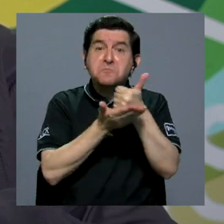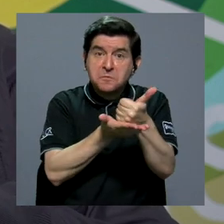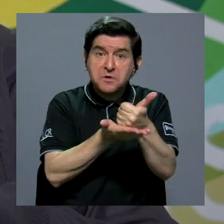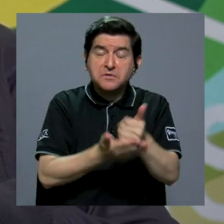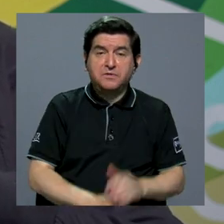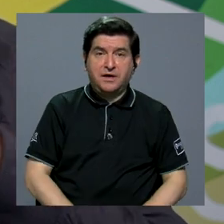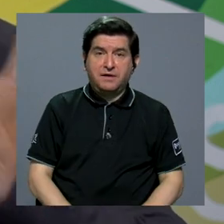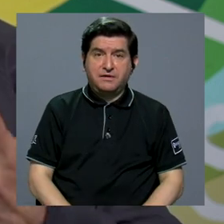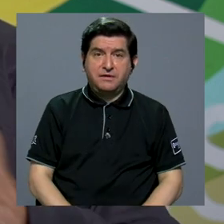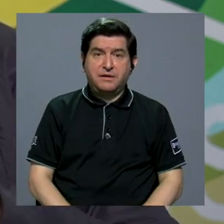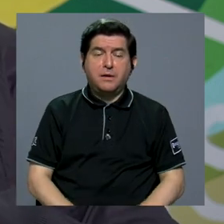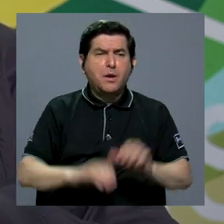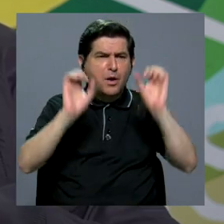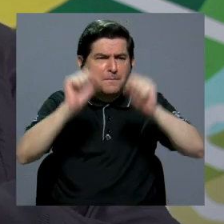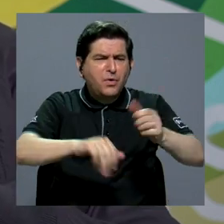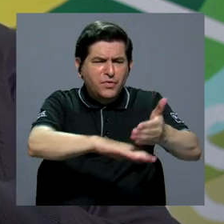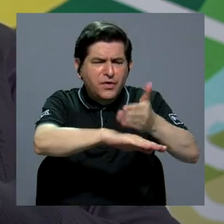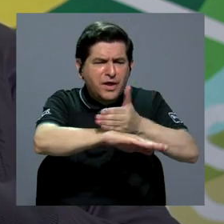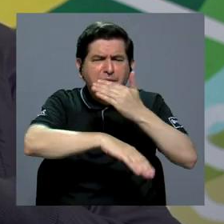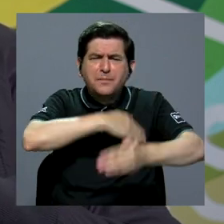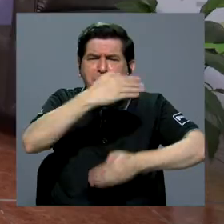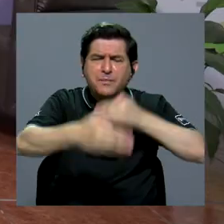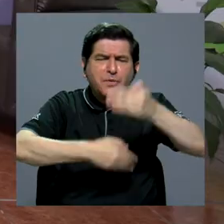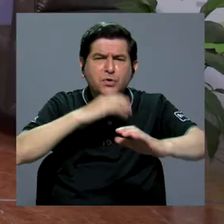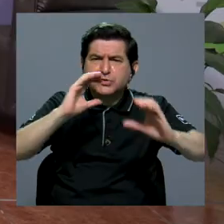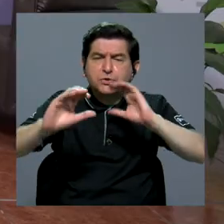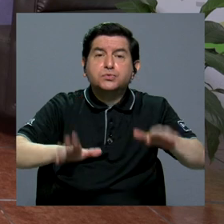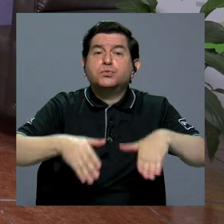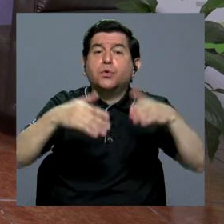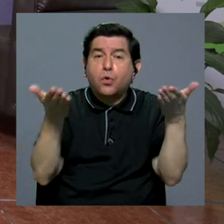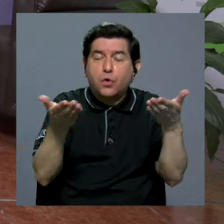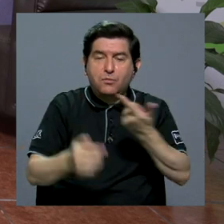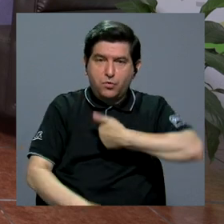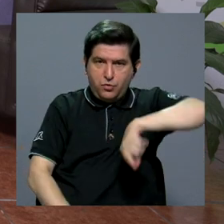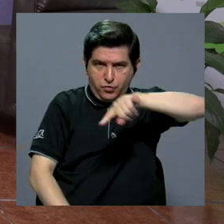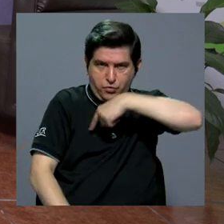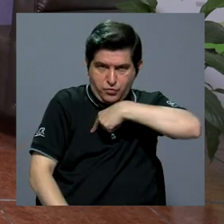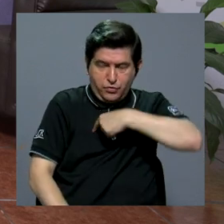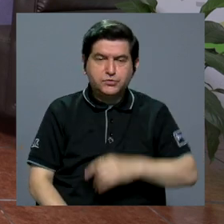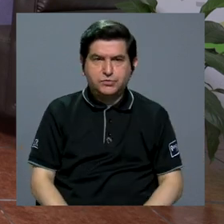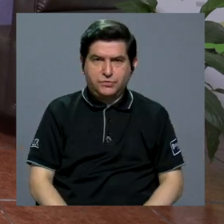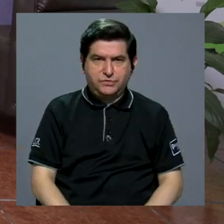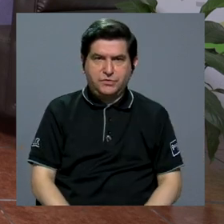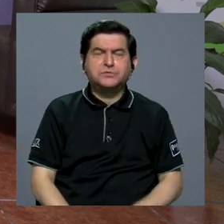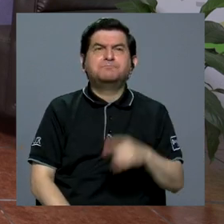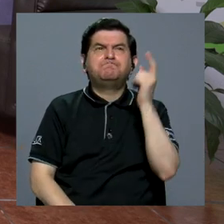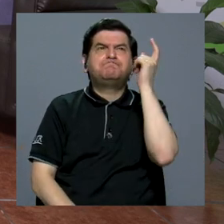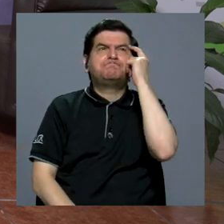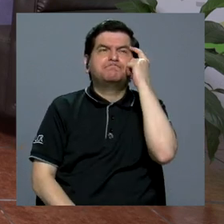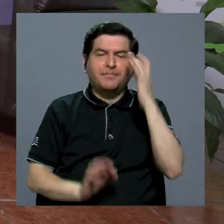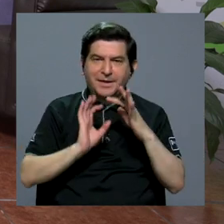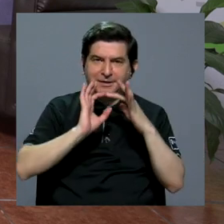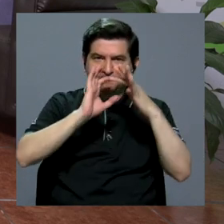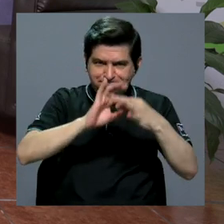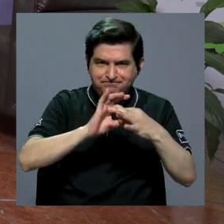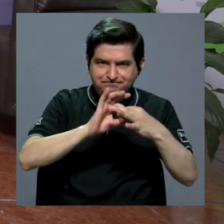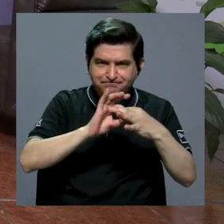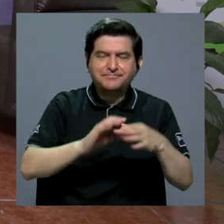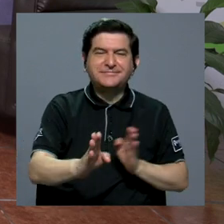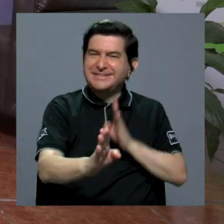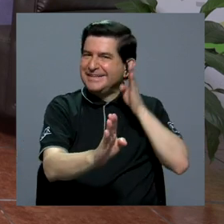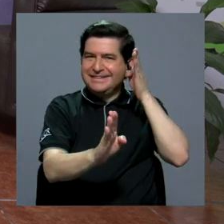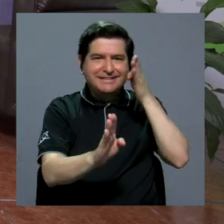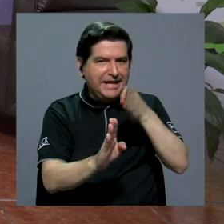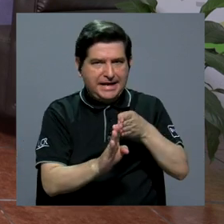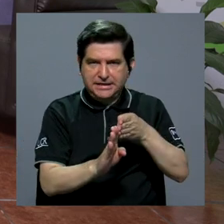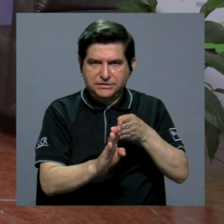en términos de cómo se pueden mejorar los procesos de comunicación. Nosotros y nosotras estamos pensando en vincularnos directamente